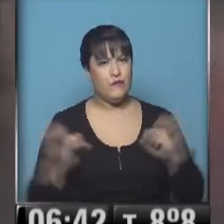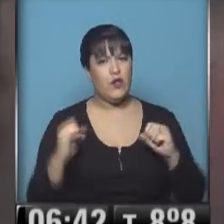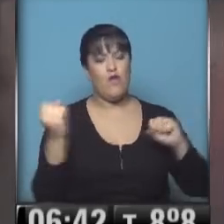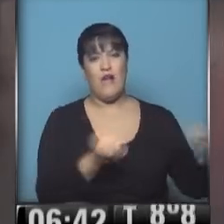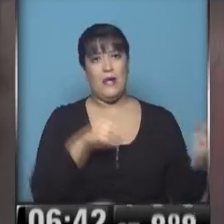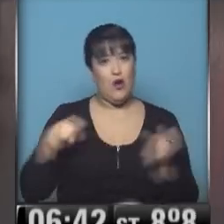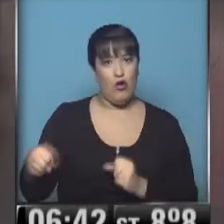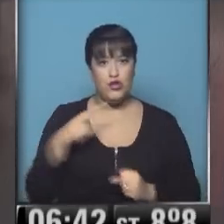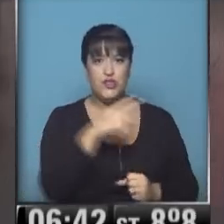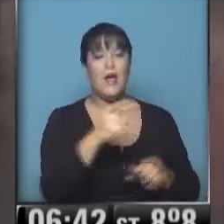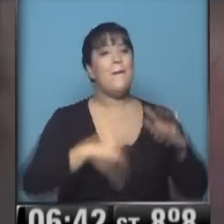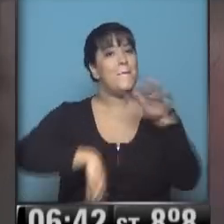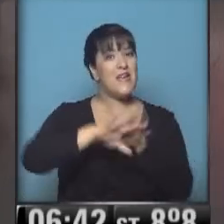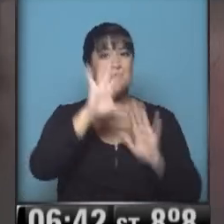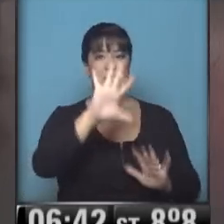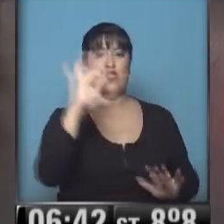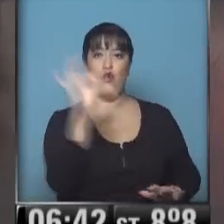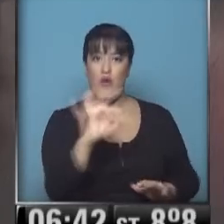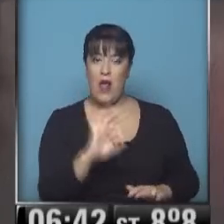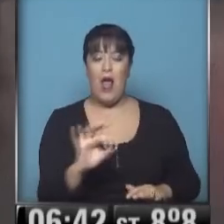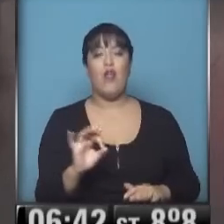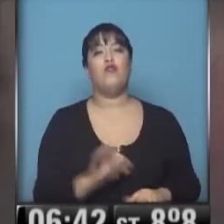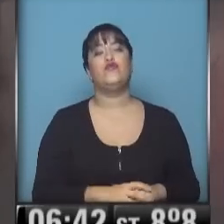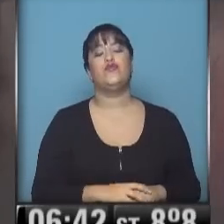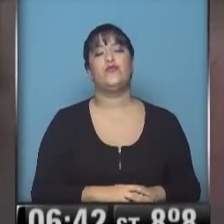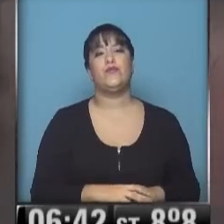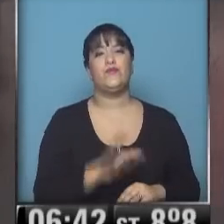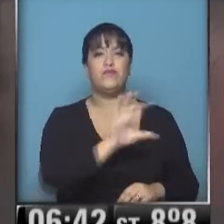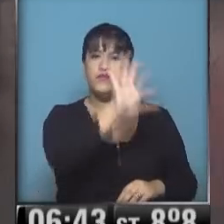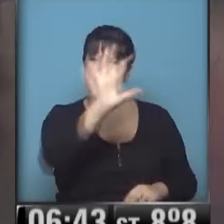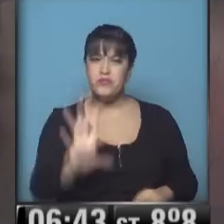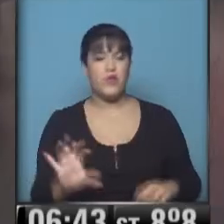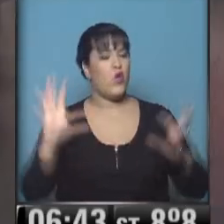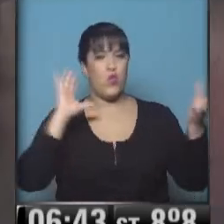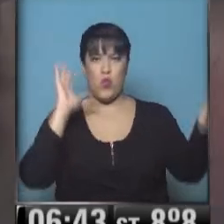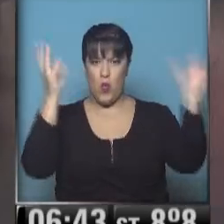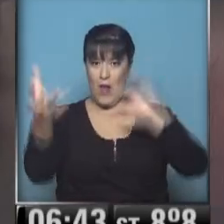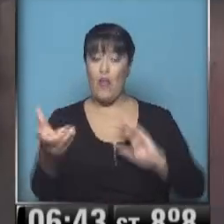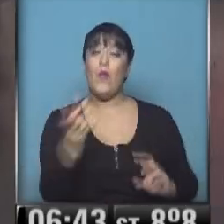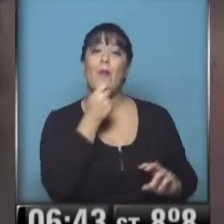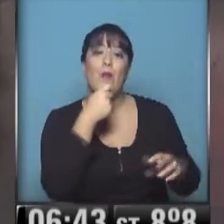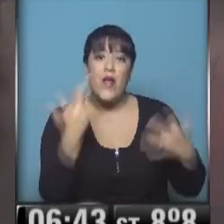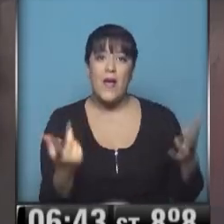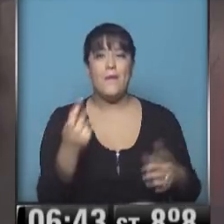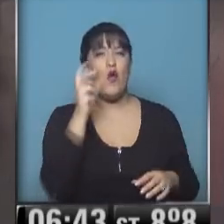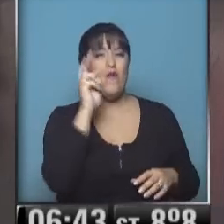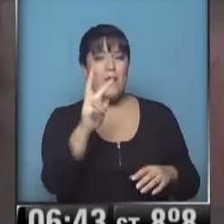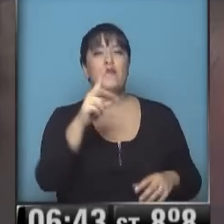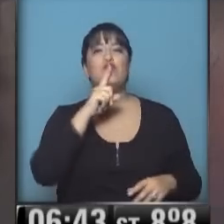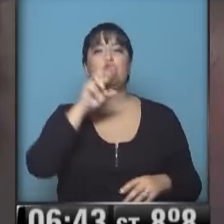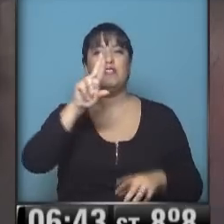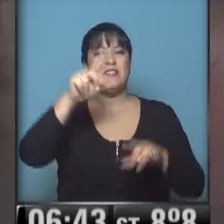La máxima nada más que 5 grados. Y el resto de la región con cielo parcialmente nublado. Por ejemplo, vemos Trelew,